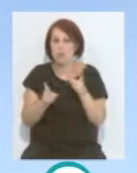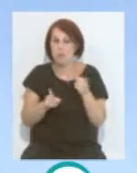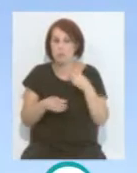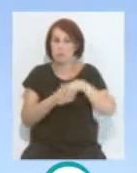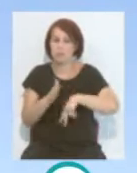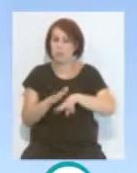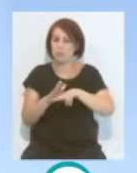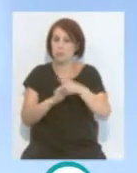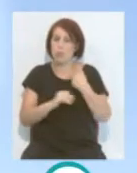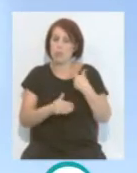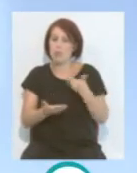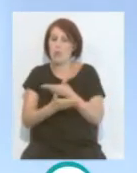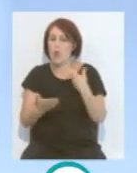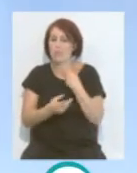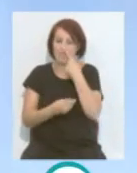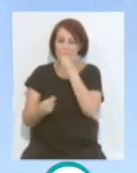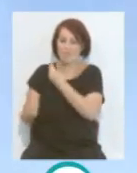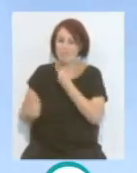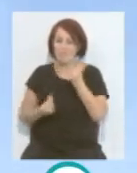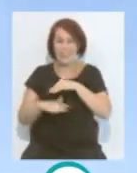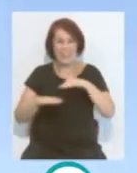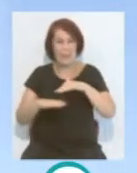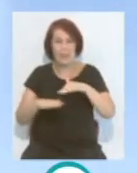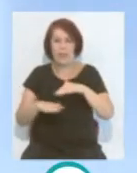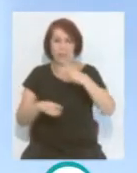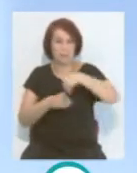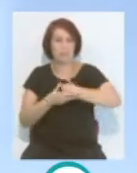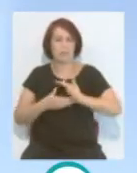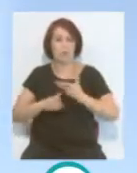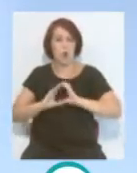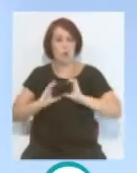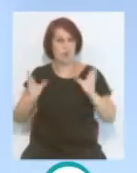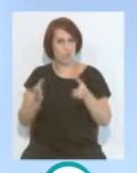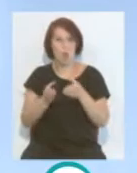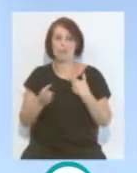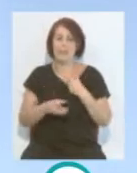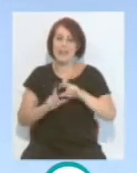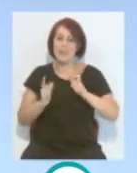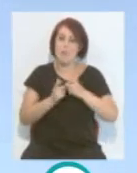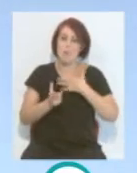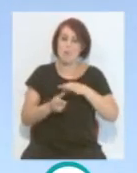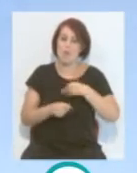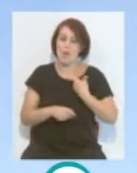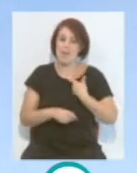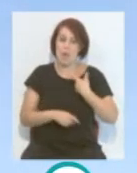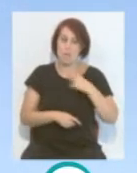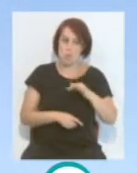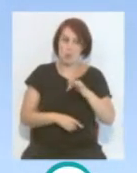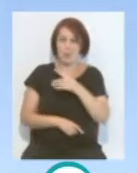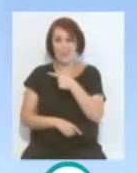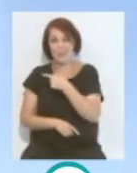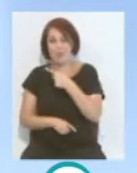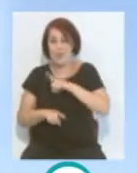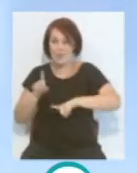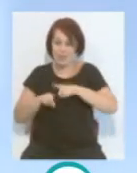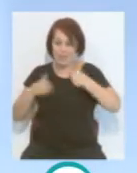Dentro del fútbol creo más en las sensaciones, en las dinámicas que existen dentro del vestuario. Creo que un equipo te puede venir muy bien o muy mal dependiendo de cómo estés